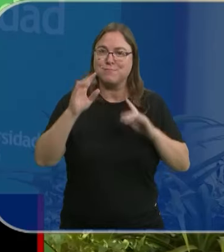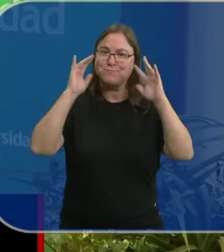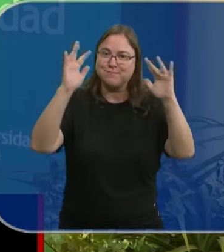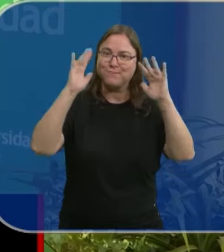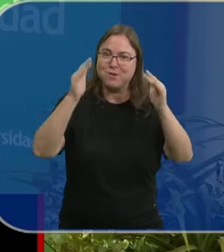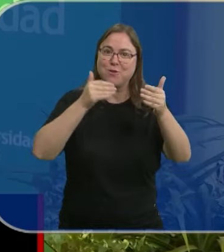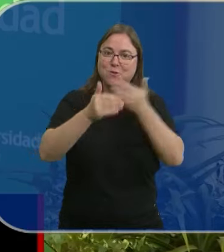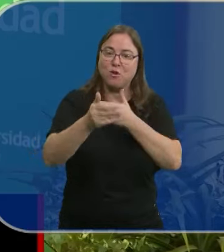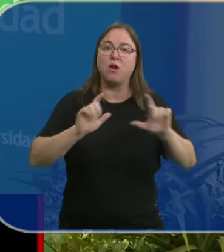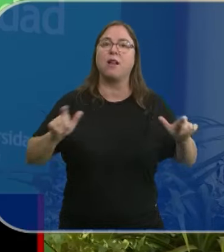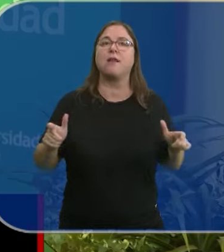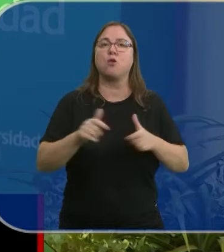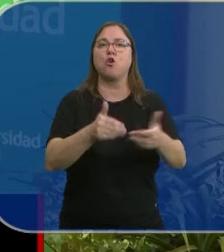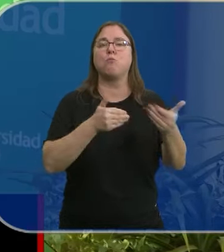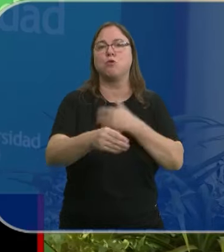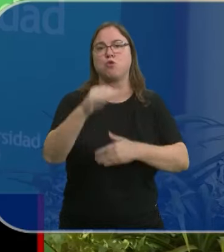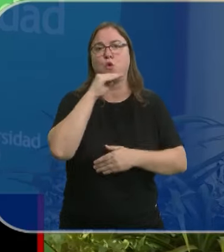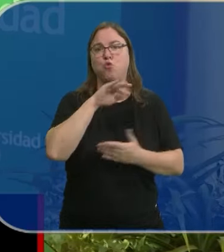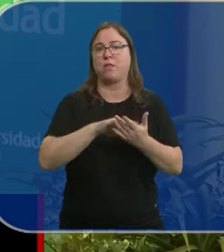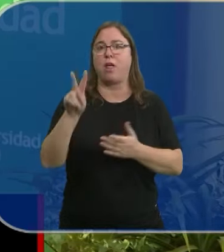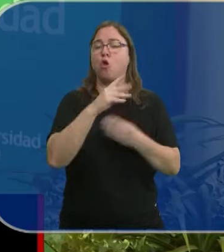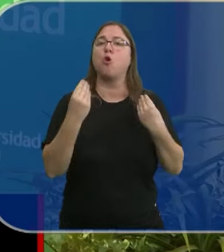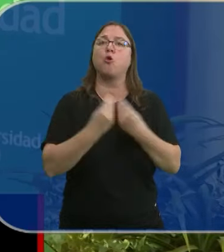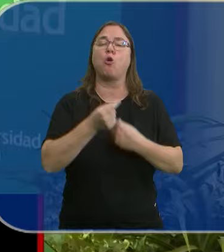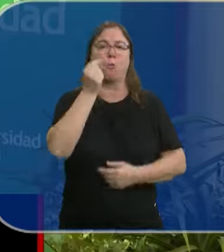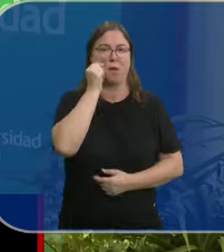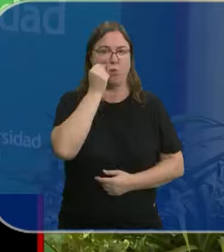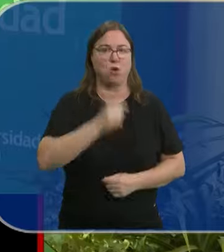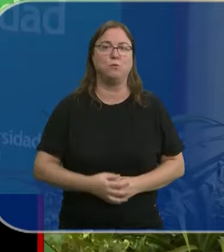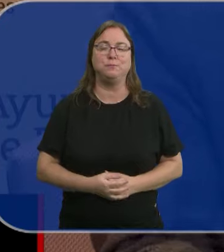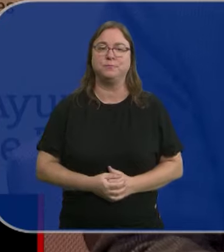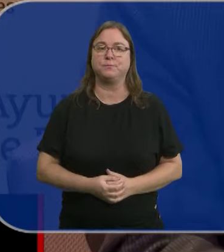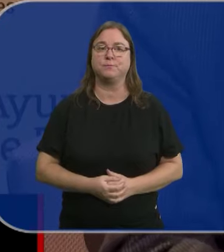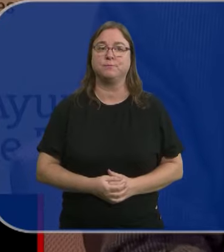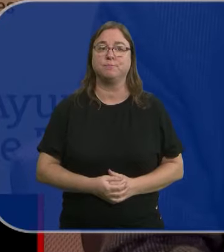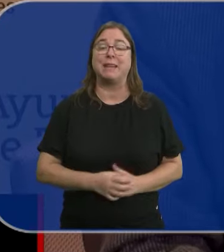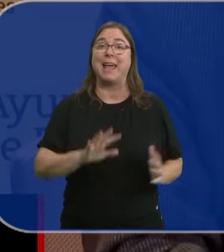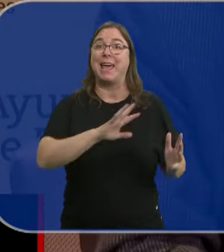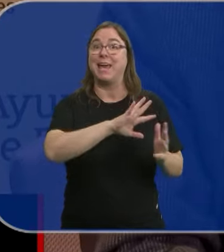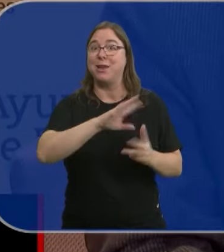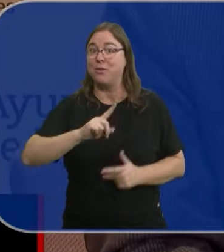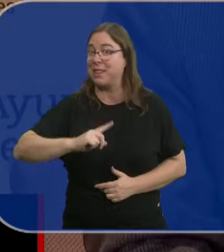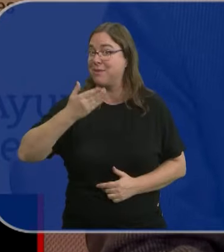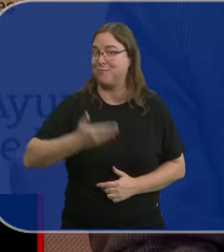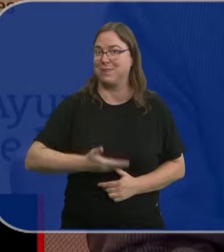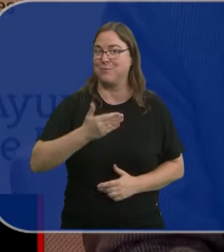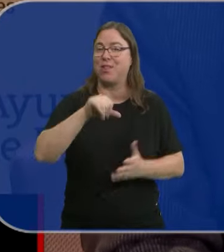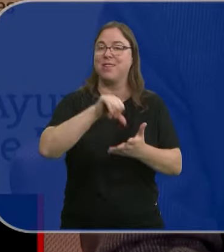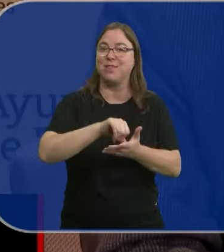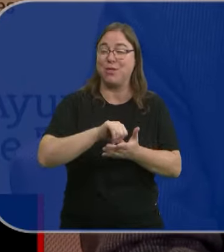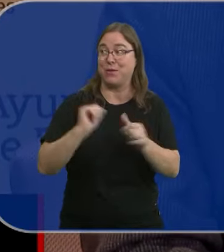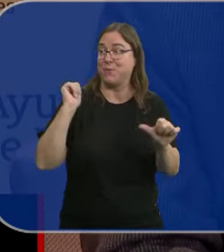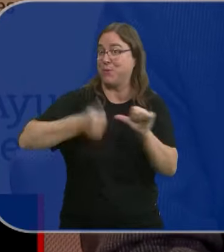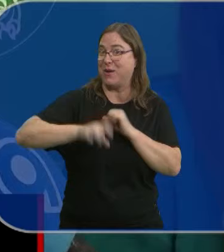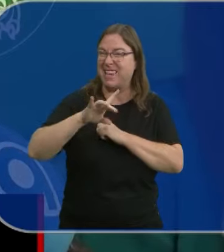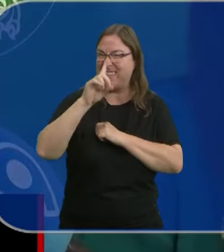esperanzas puestas en la reunión del próximo 2 de octubre con Alfonso Fernández Mañueco. La noticia más importante para la ciudad de